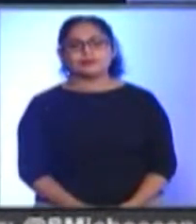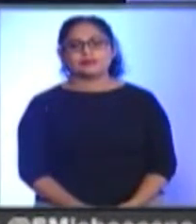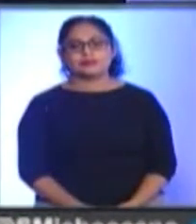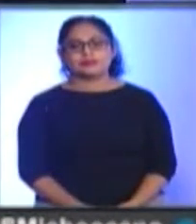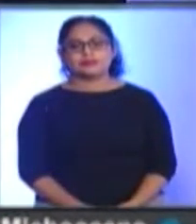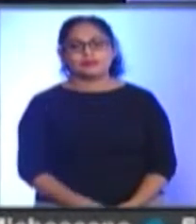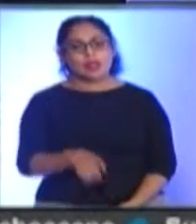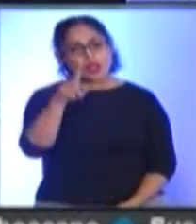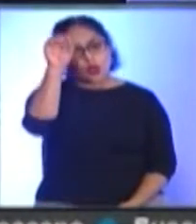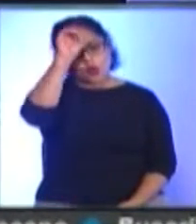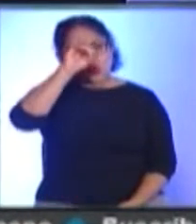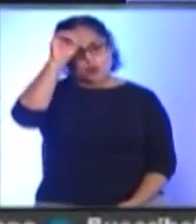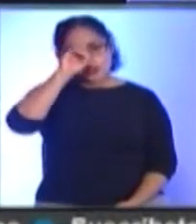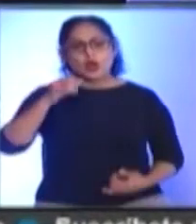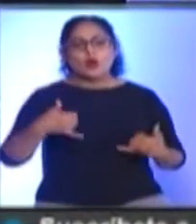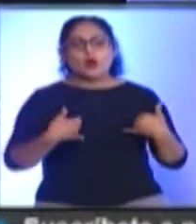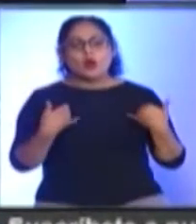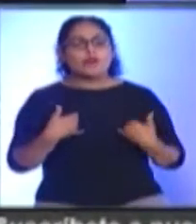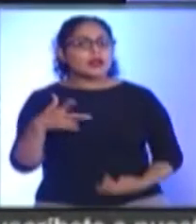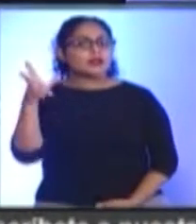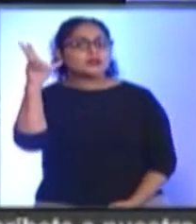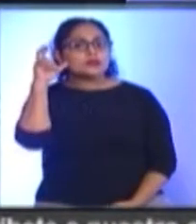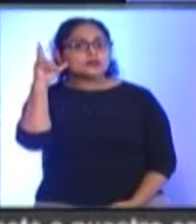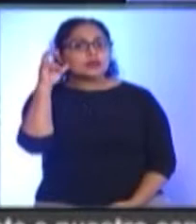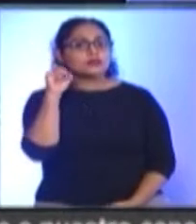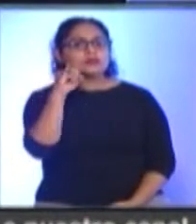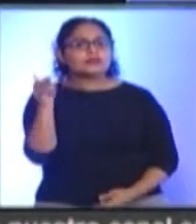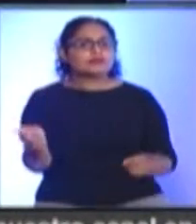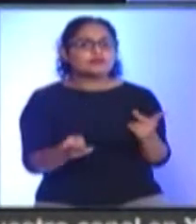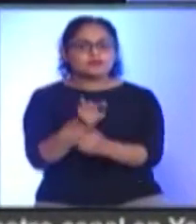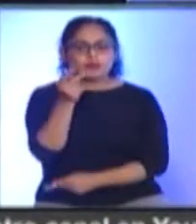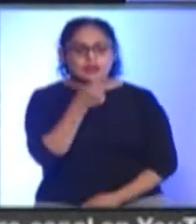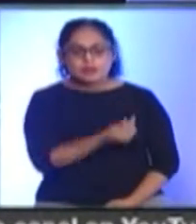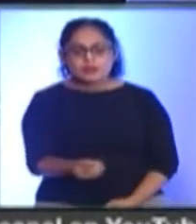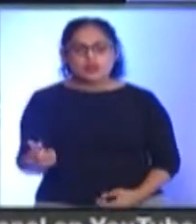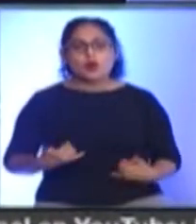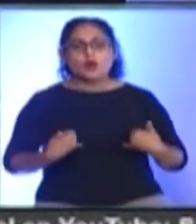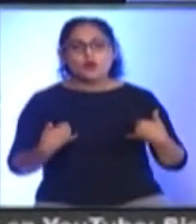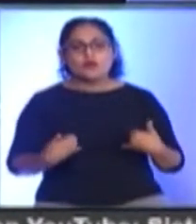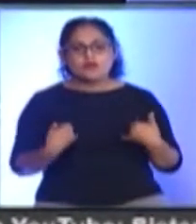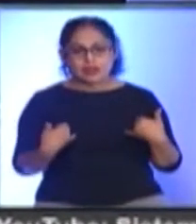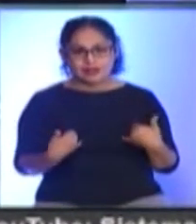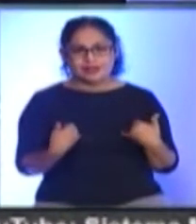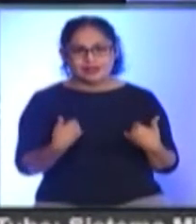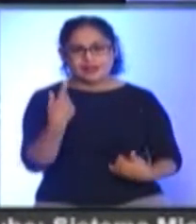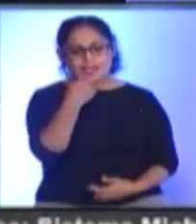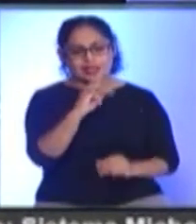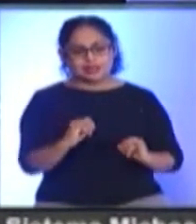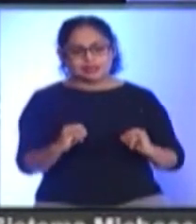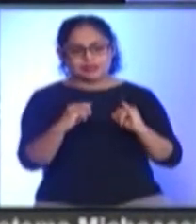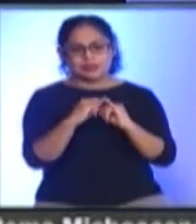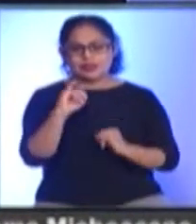Y la opinión De los jóvenes Será escuchada Durante la consulta Infantil Y juvenil Que este año Impulsa El Instituto Nacional